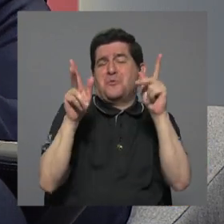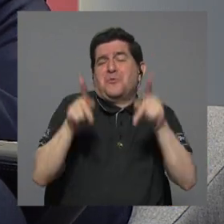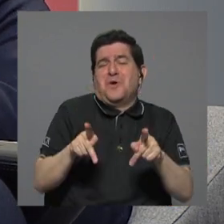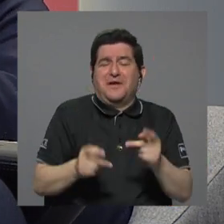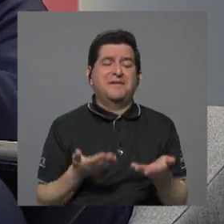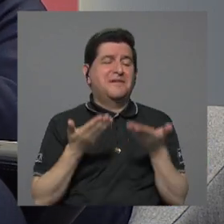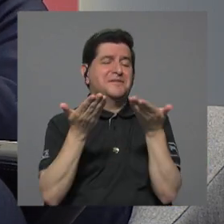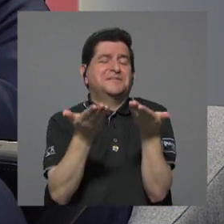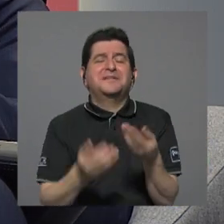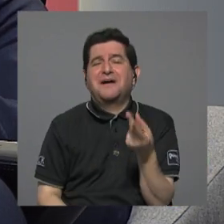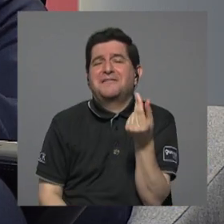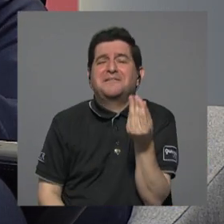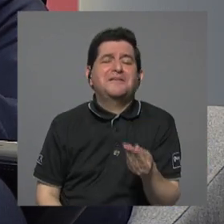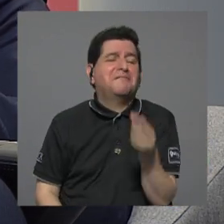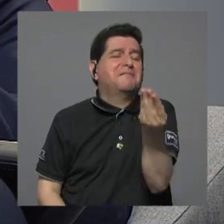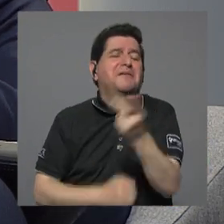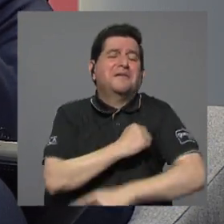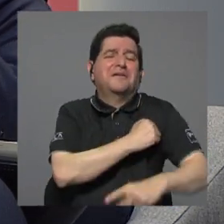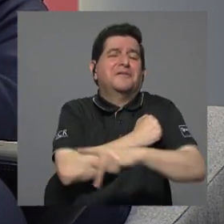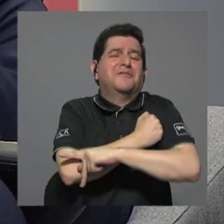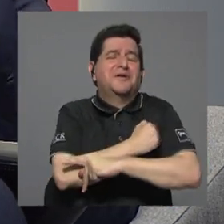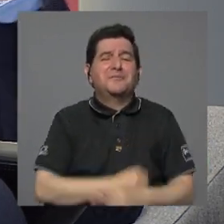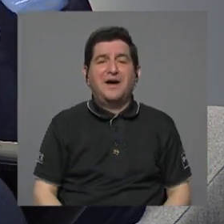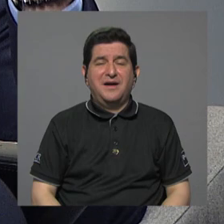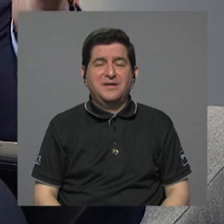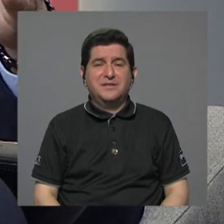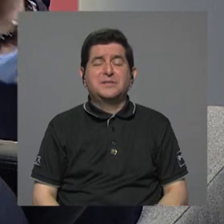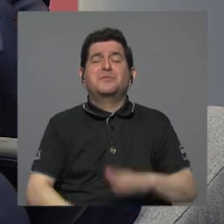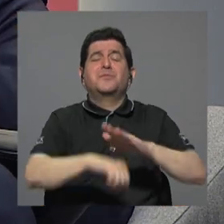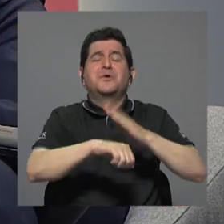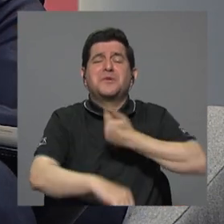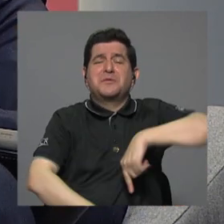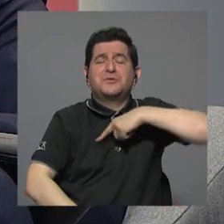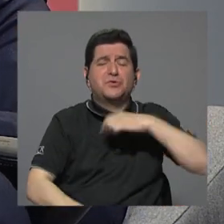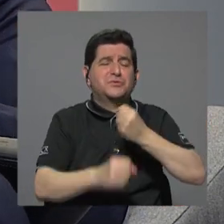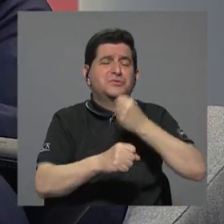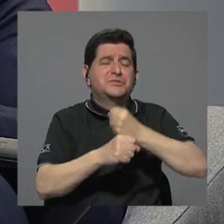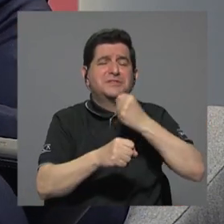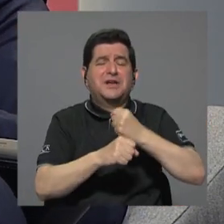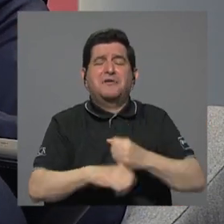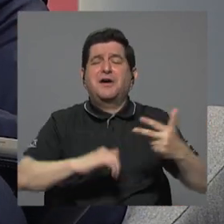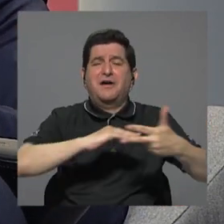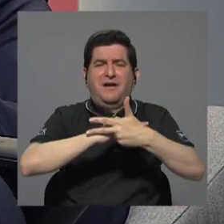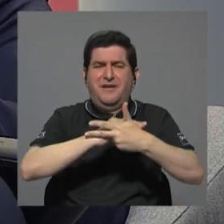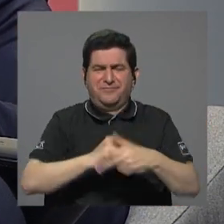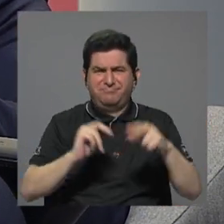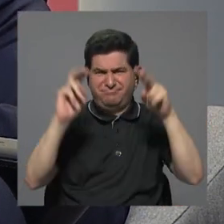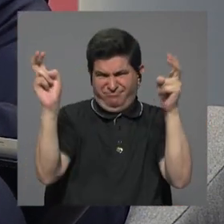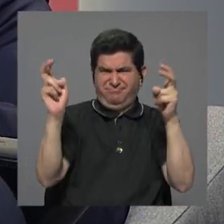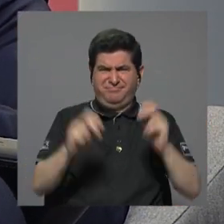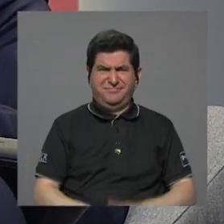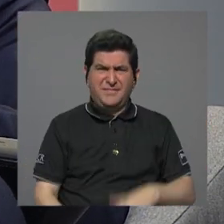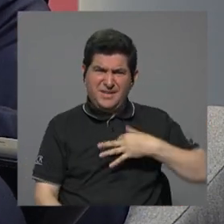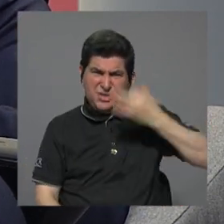vamos a otorgarle un poquito de plata al país en contrapelo a habernos permitido operar una concesión. Entonces yo creo que sí hay dudas